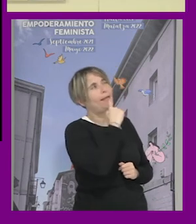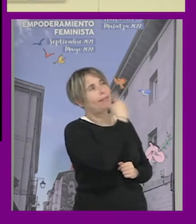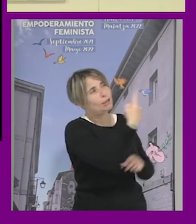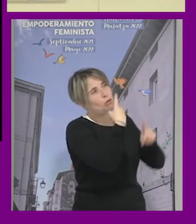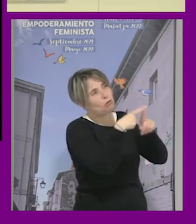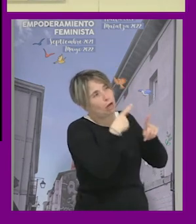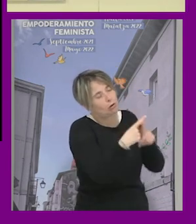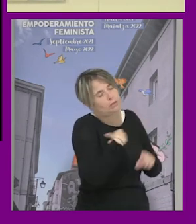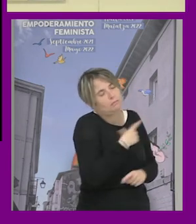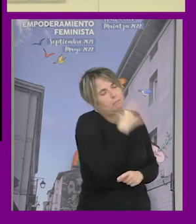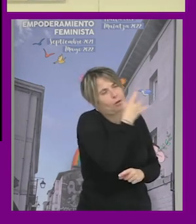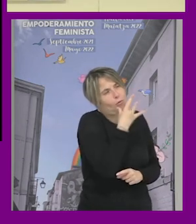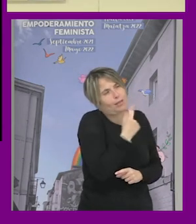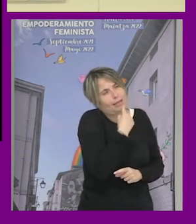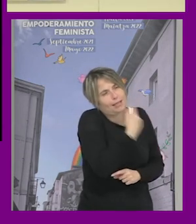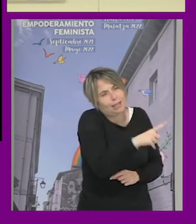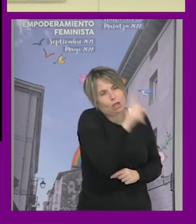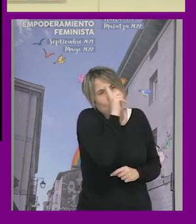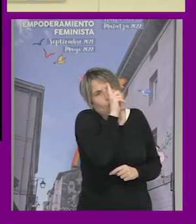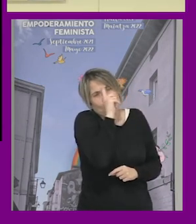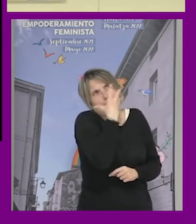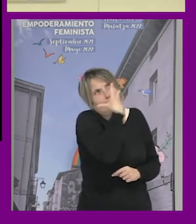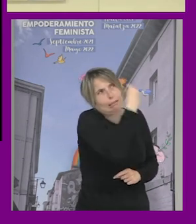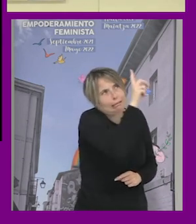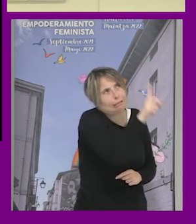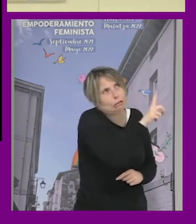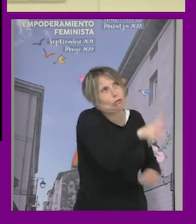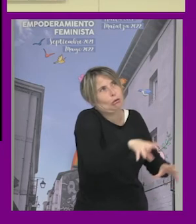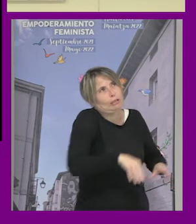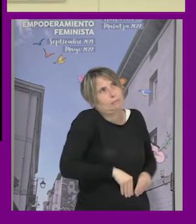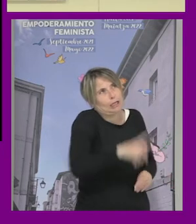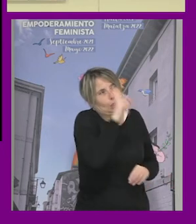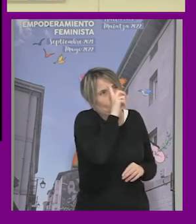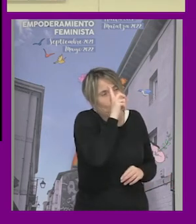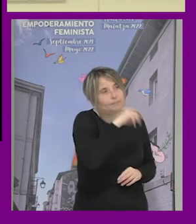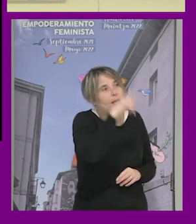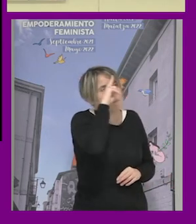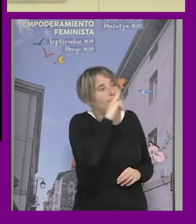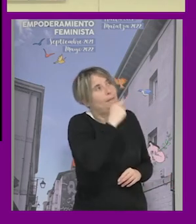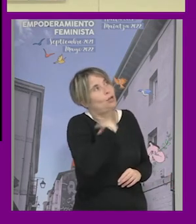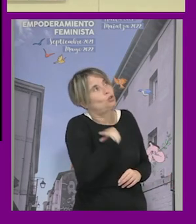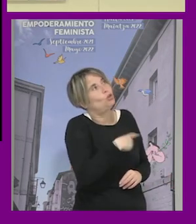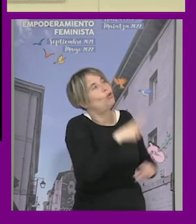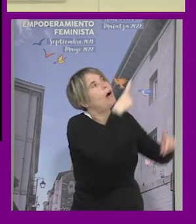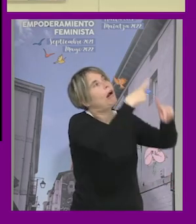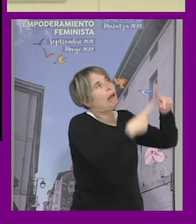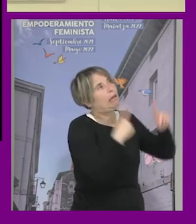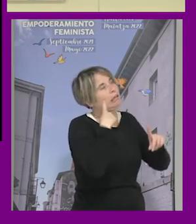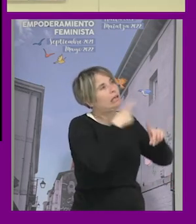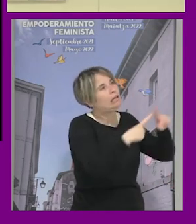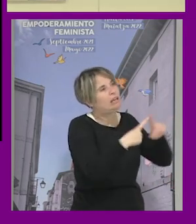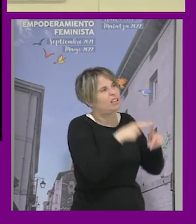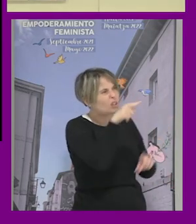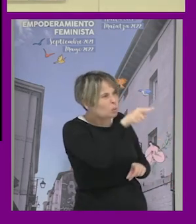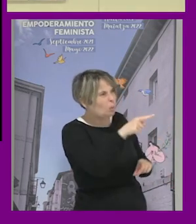cosa pero me da mucha vergüenza no sé si lo vas a entender y aceptar tal de papá soy gay y el papá le dice ¿qué